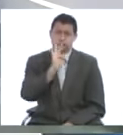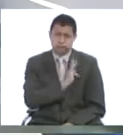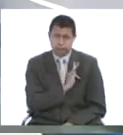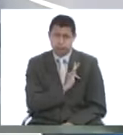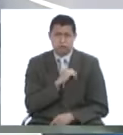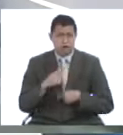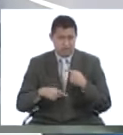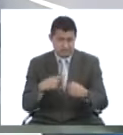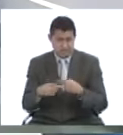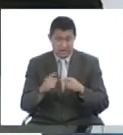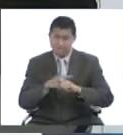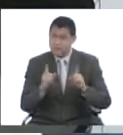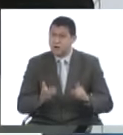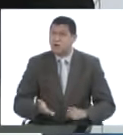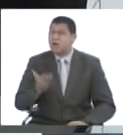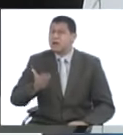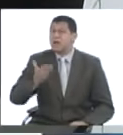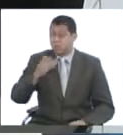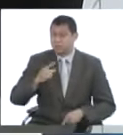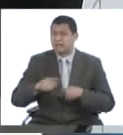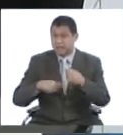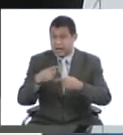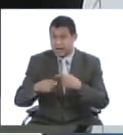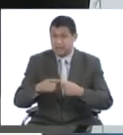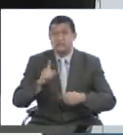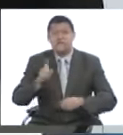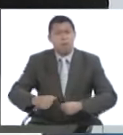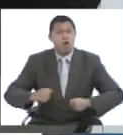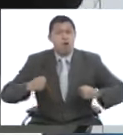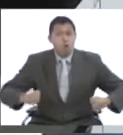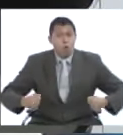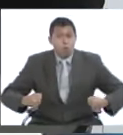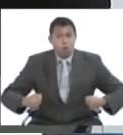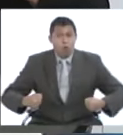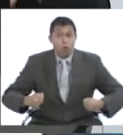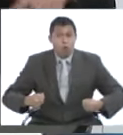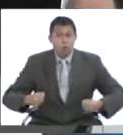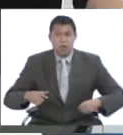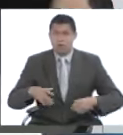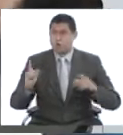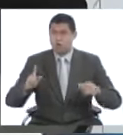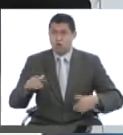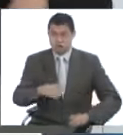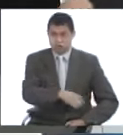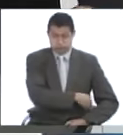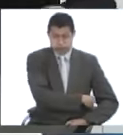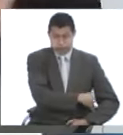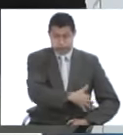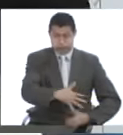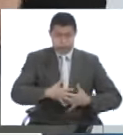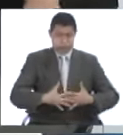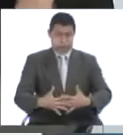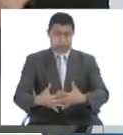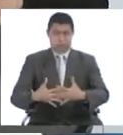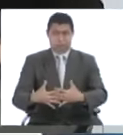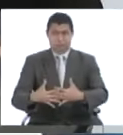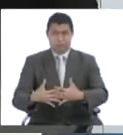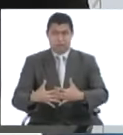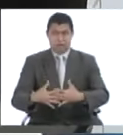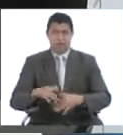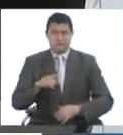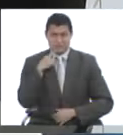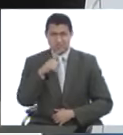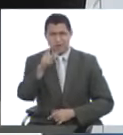pero más importante, tan importante como la herencia es la obesidad. Y no solamente la obesidad global, sino la circunferencia abdominal. Esa